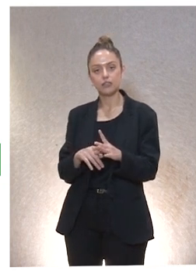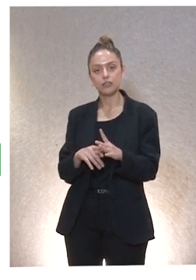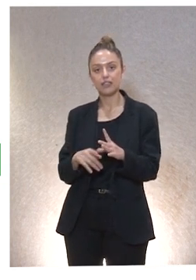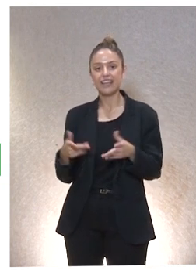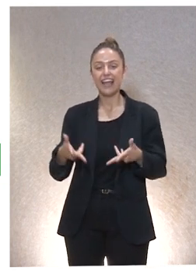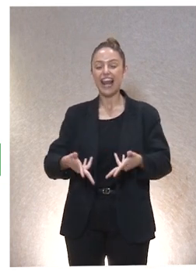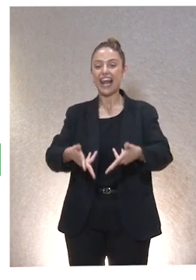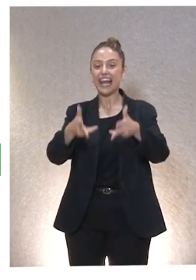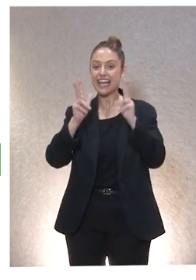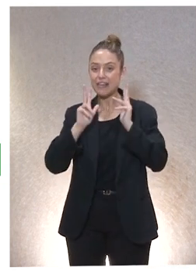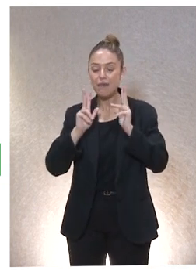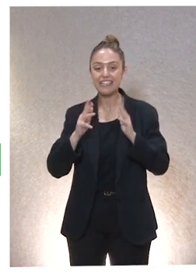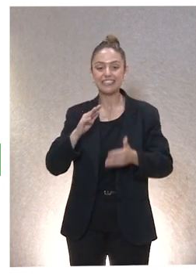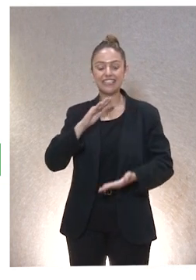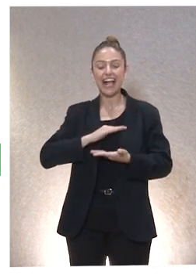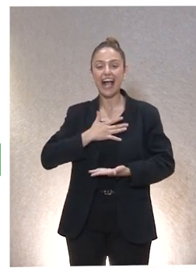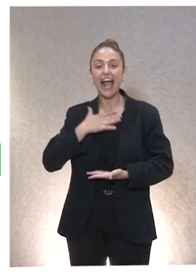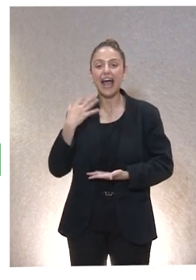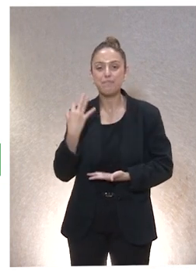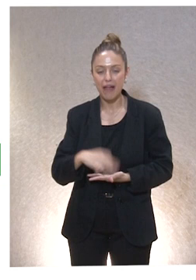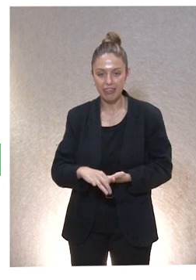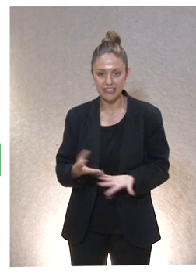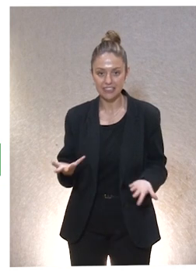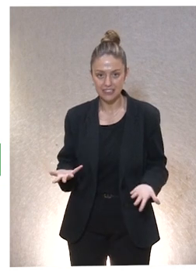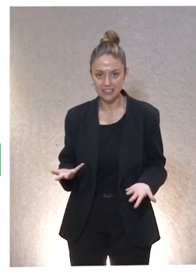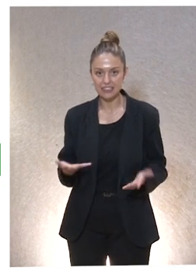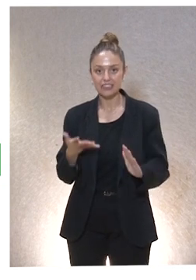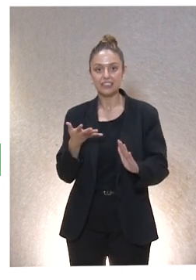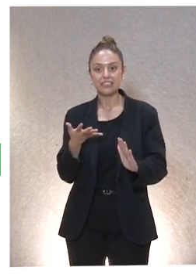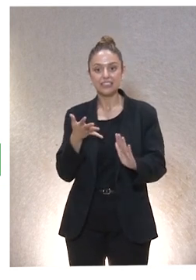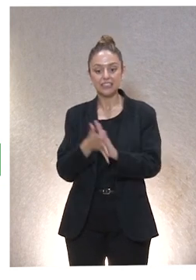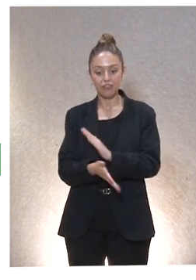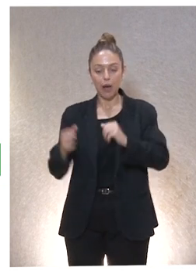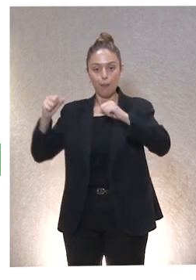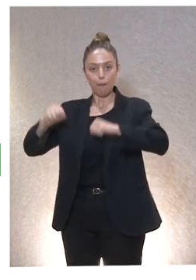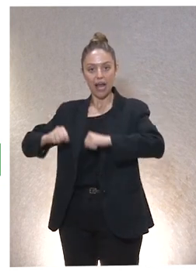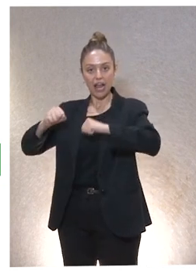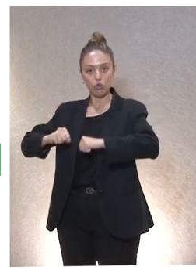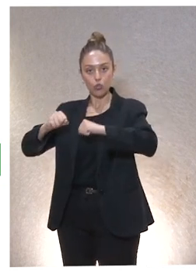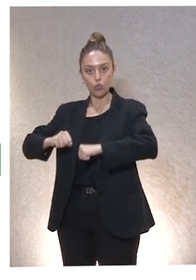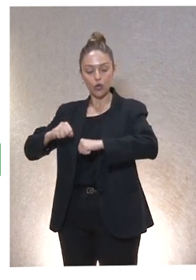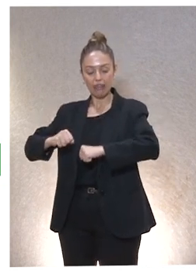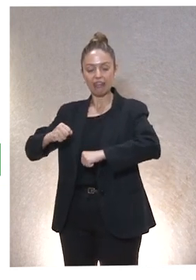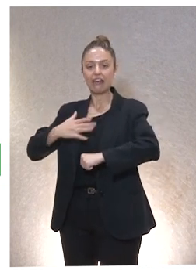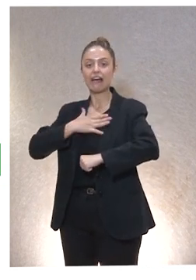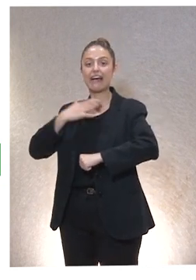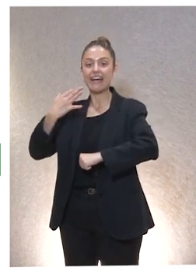Libres, plenamente capaces, se dice… O sea, como hongos que llegan a la plena madurez, sea, plenamente capaces,